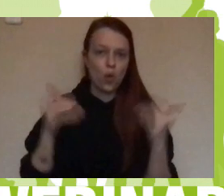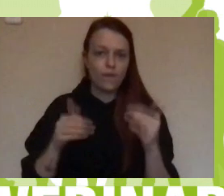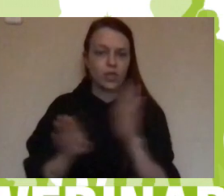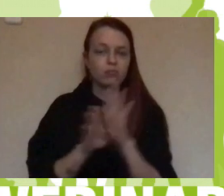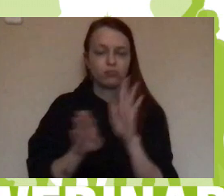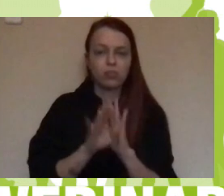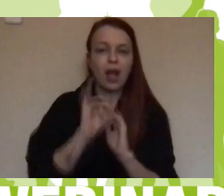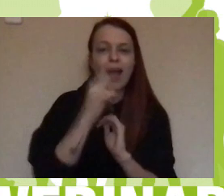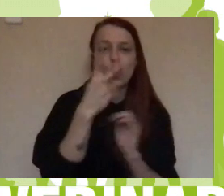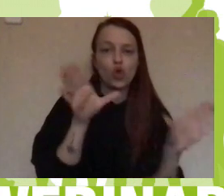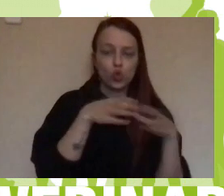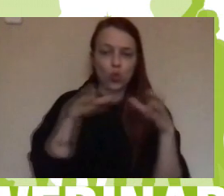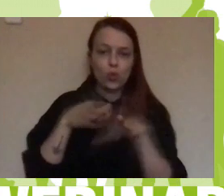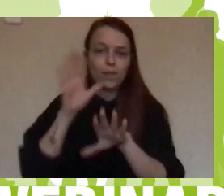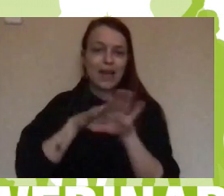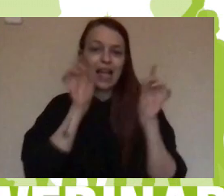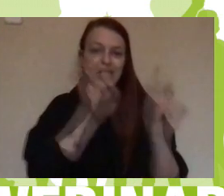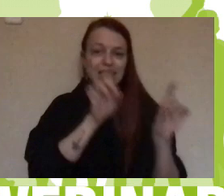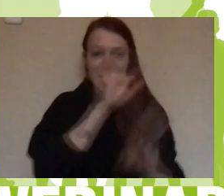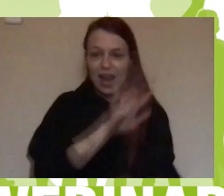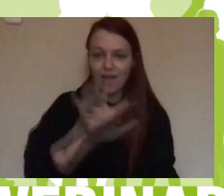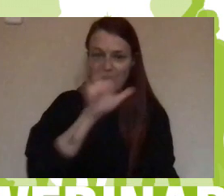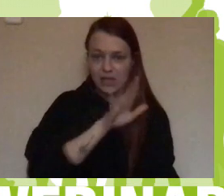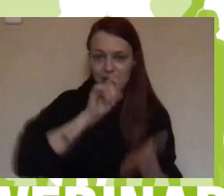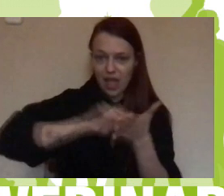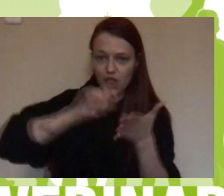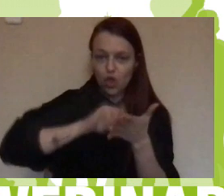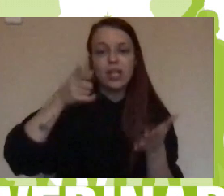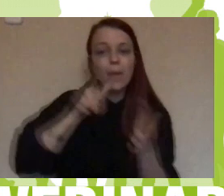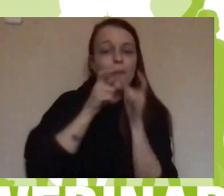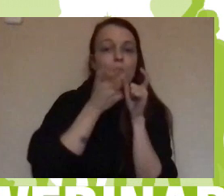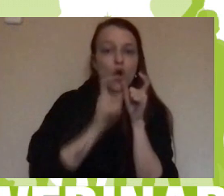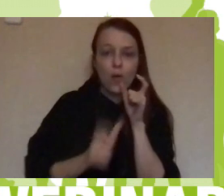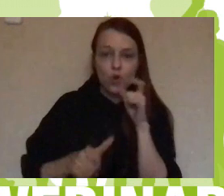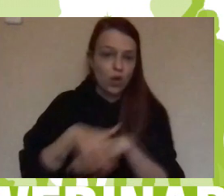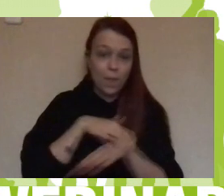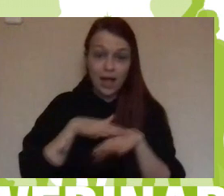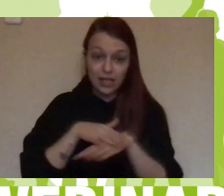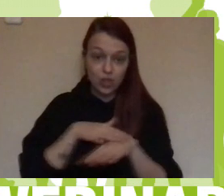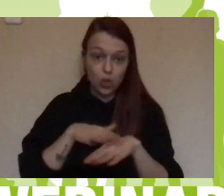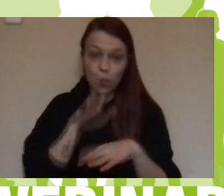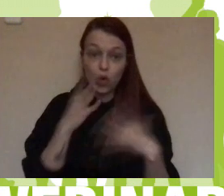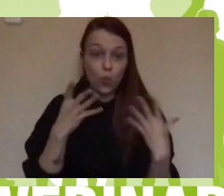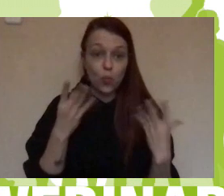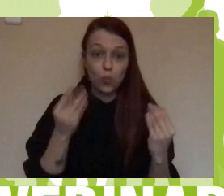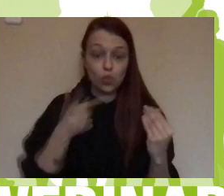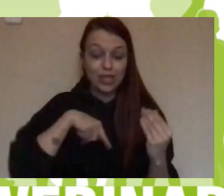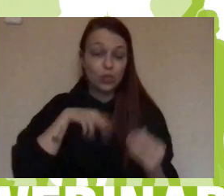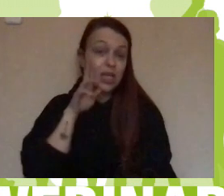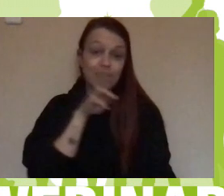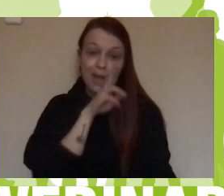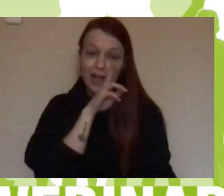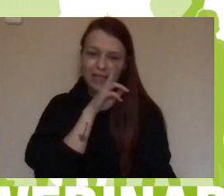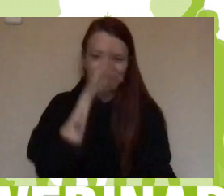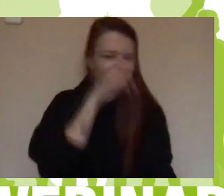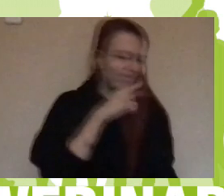alfabetización y de vocabulario puramente básico porque muchas de nuestras madres, más que